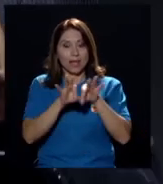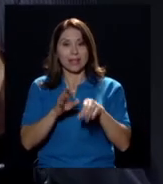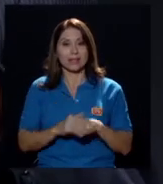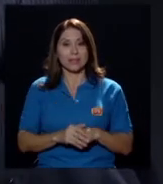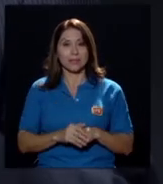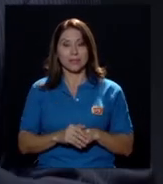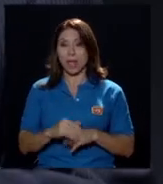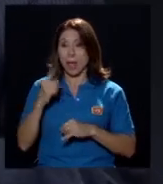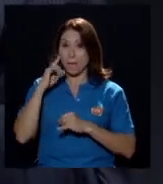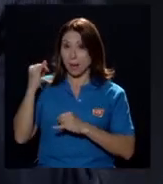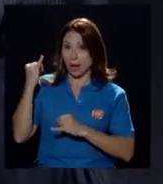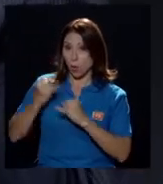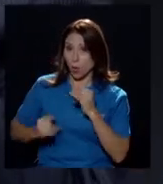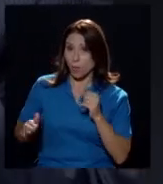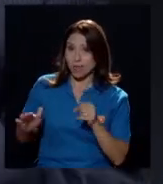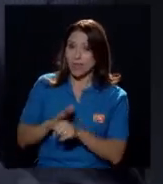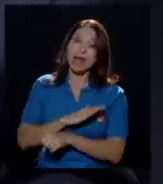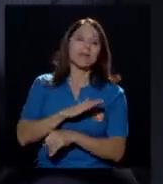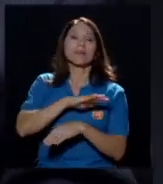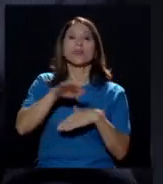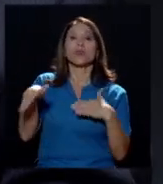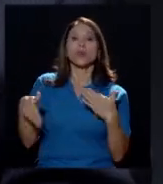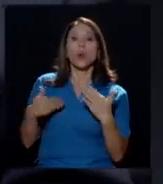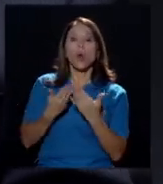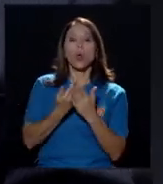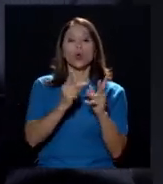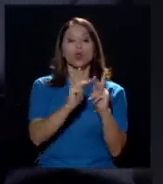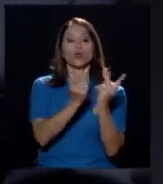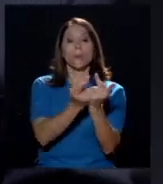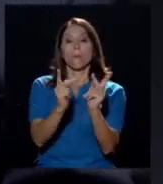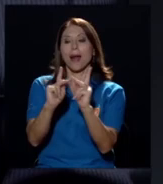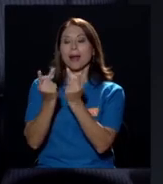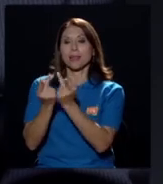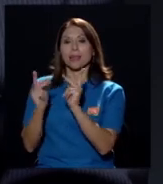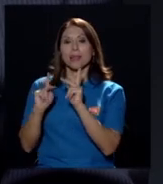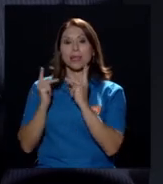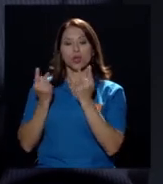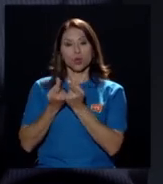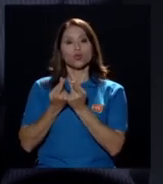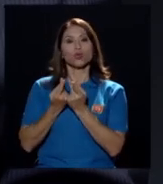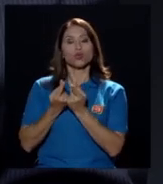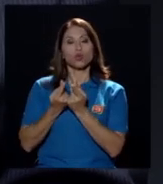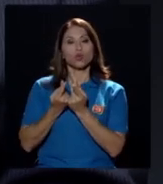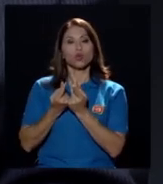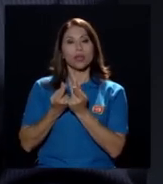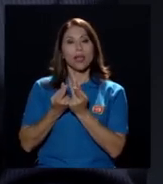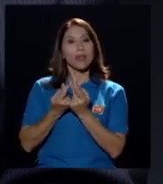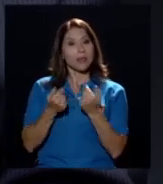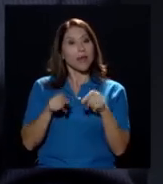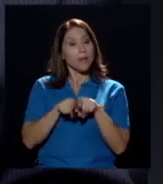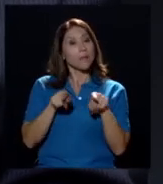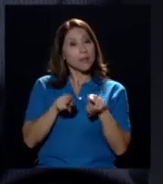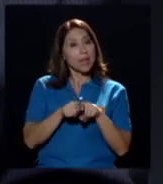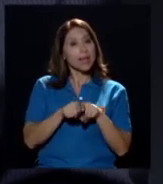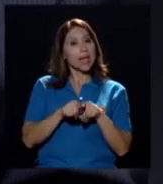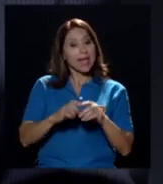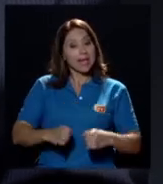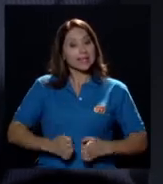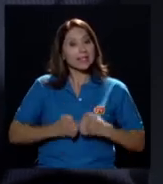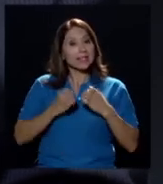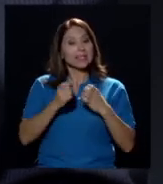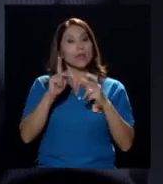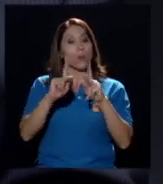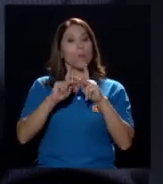todos los partidos, también hay que añadir que existe también el partido de